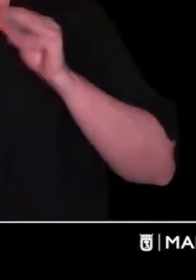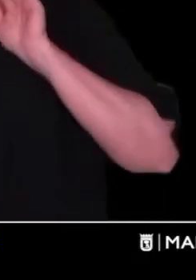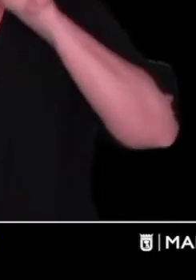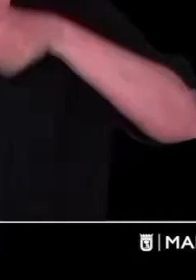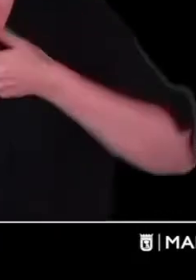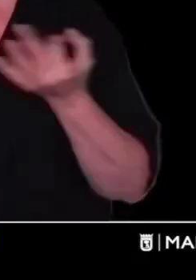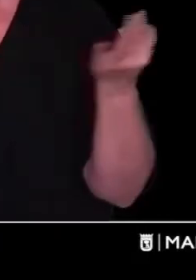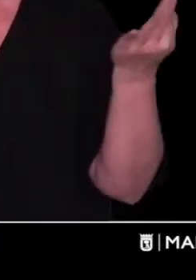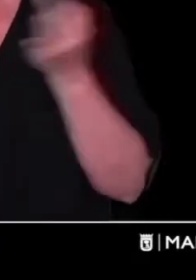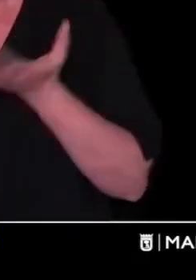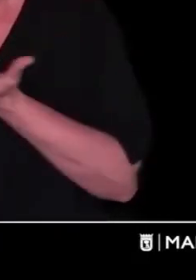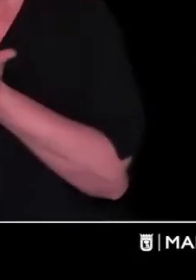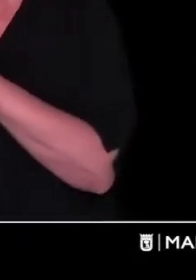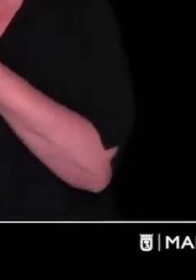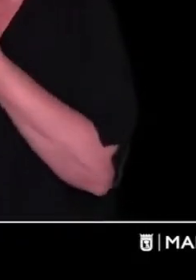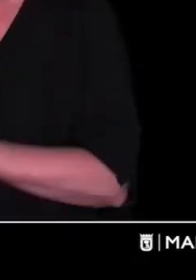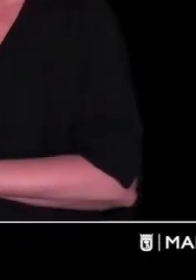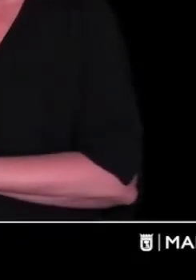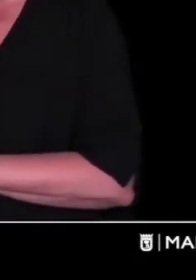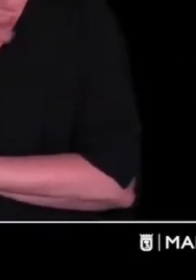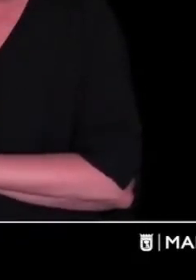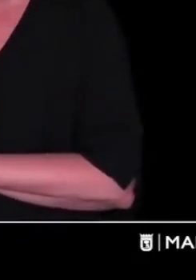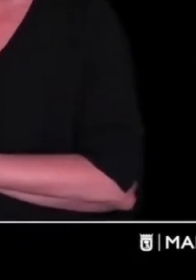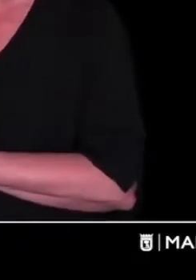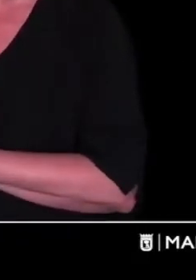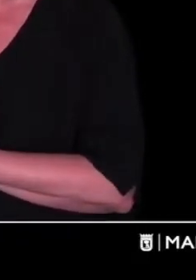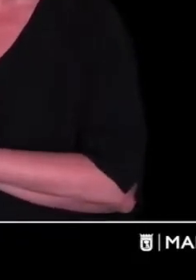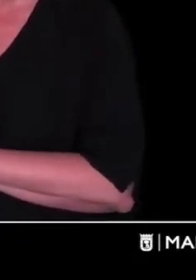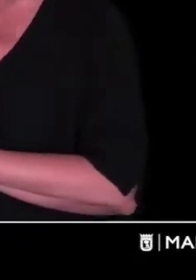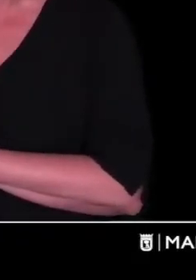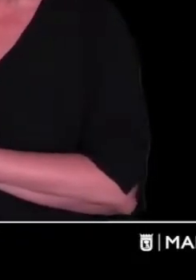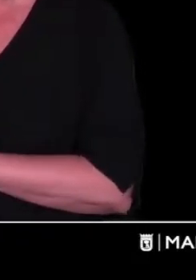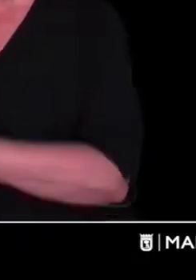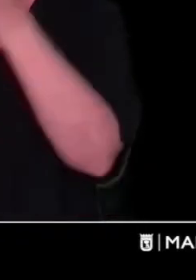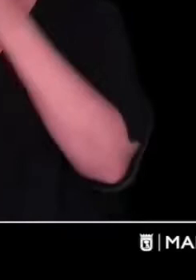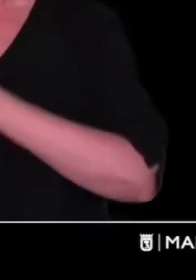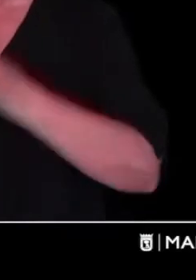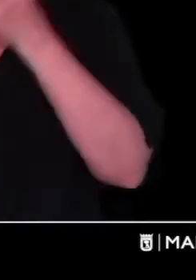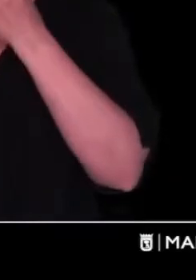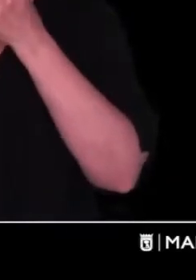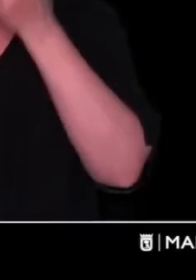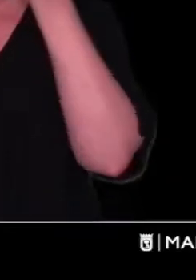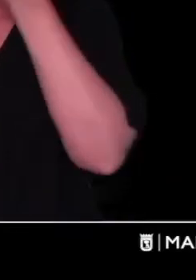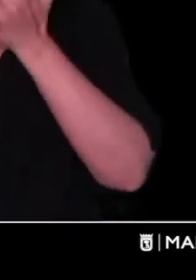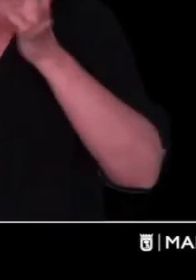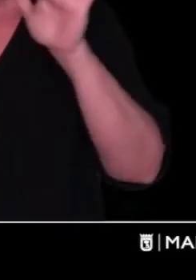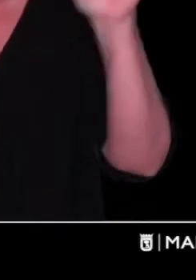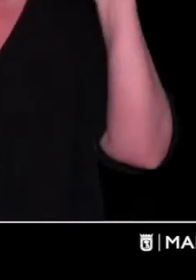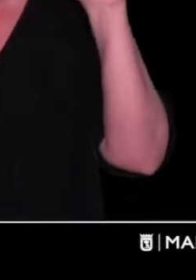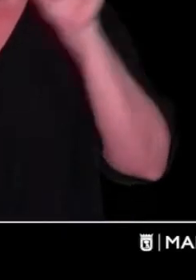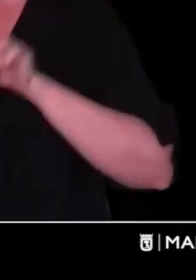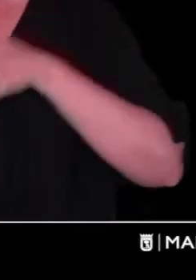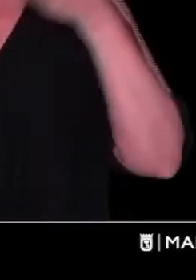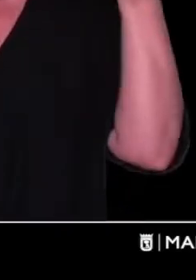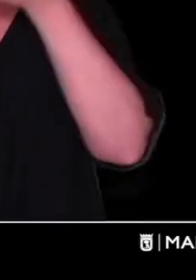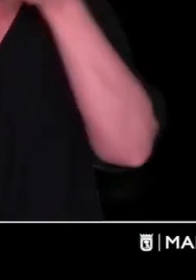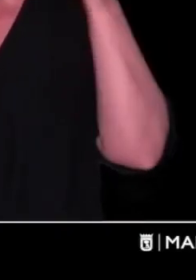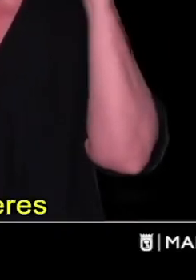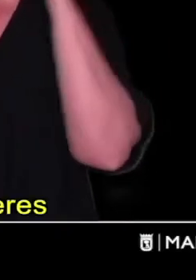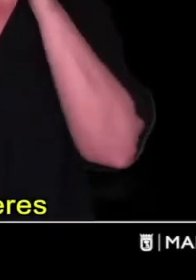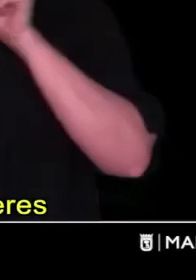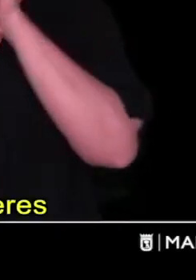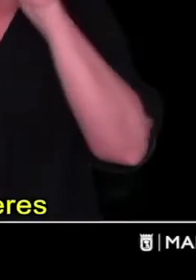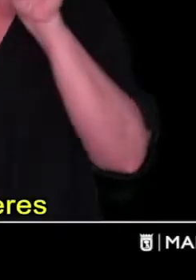vuelven también los puntos violeta. Estos son espacios de información, sensibilización y